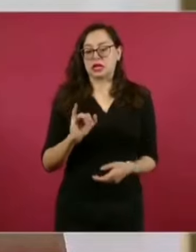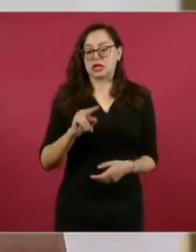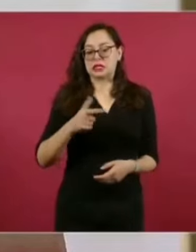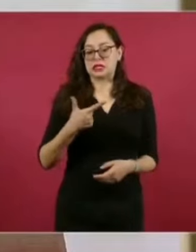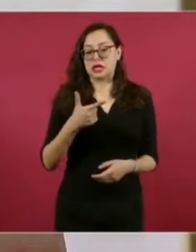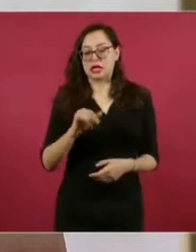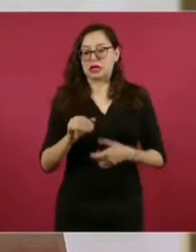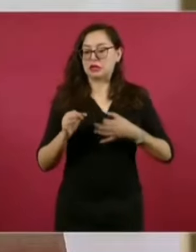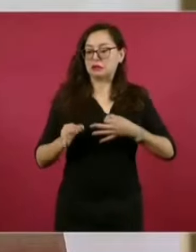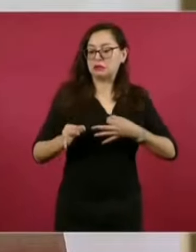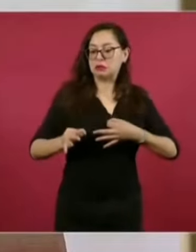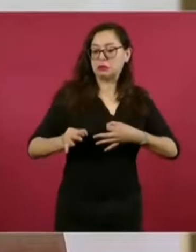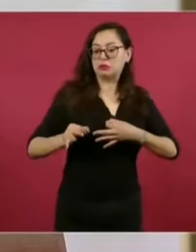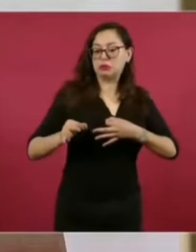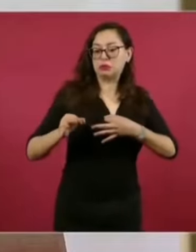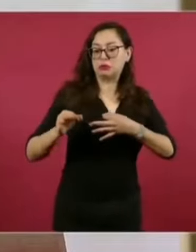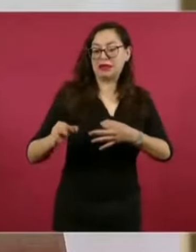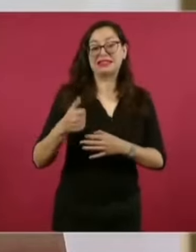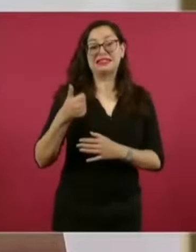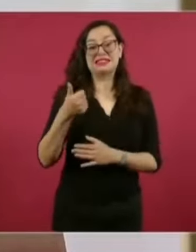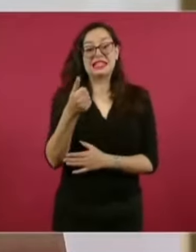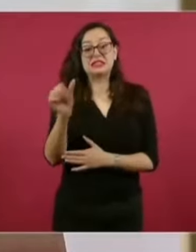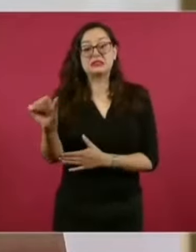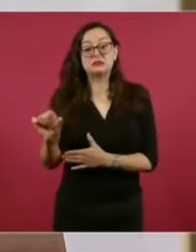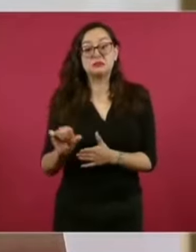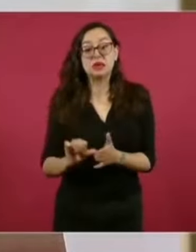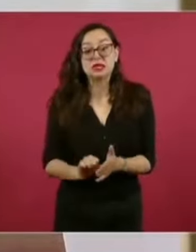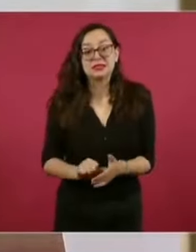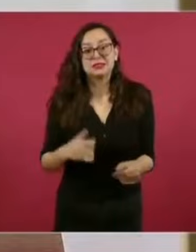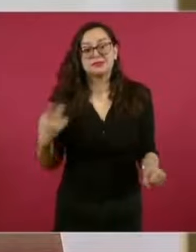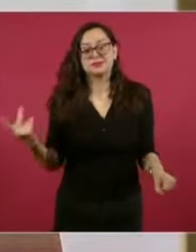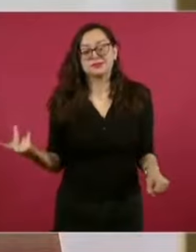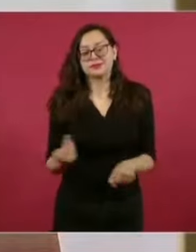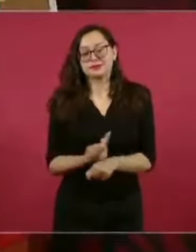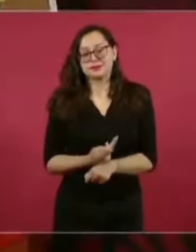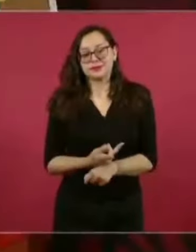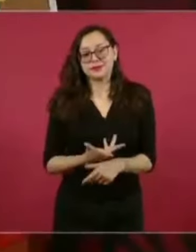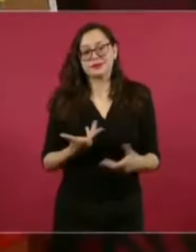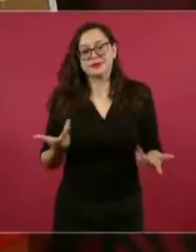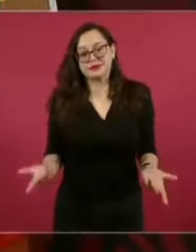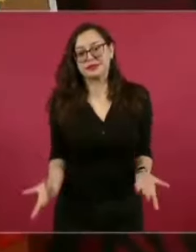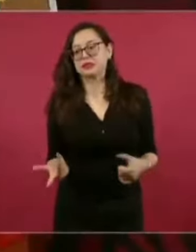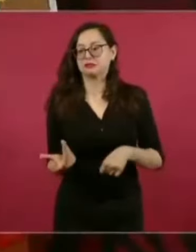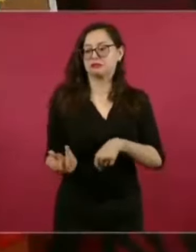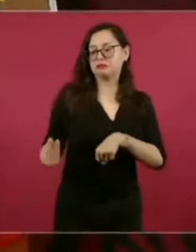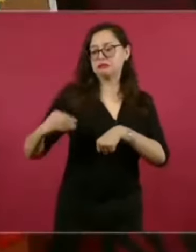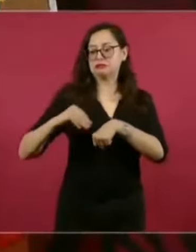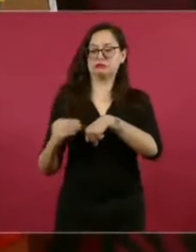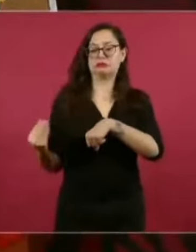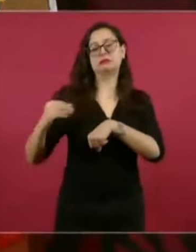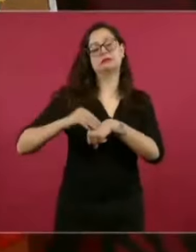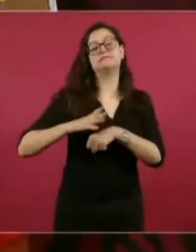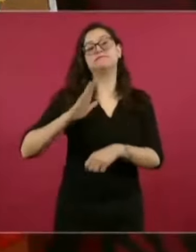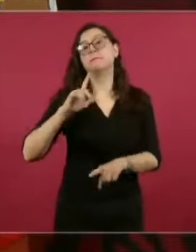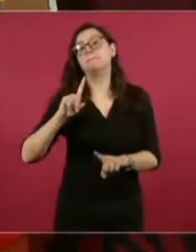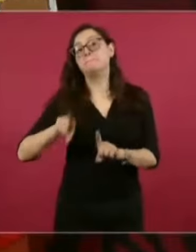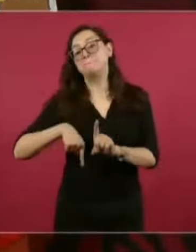meses para su terminación, lo cual generó los costos adicionales